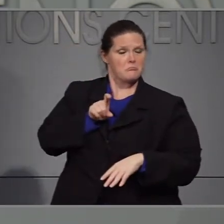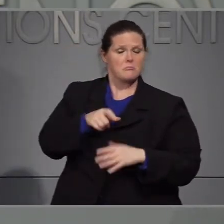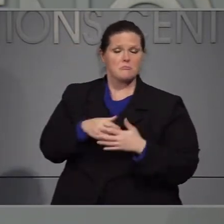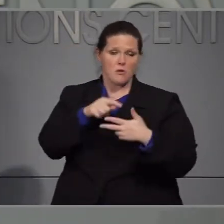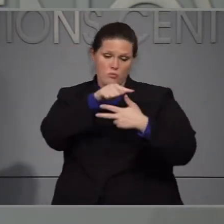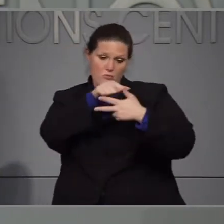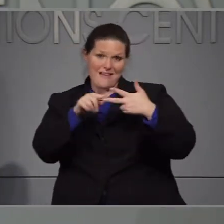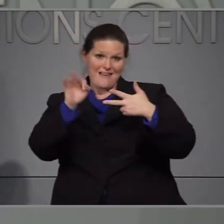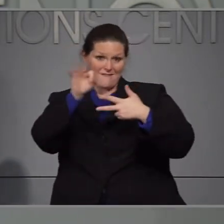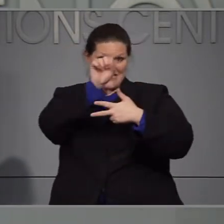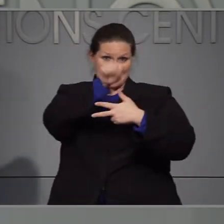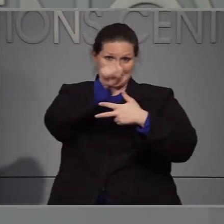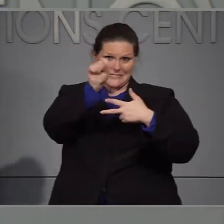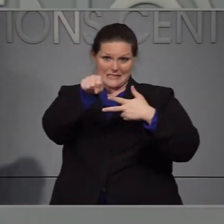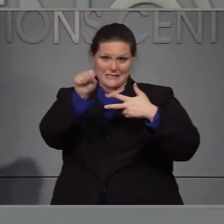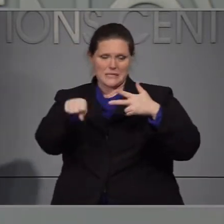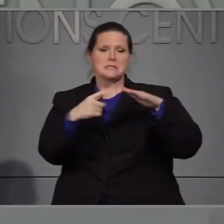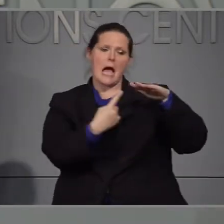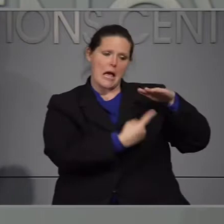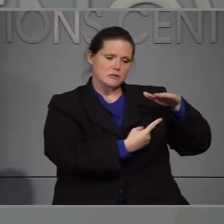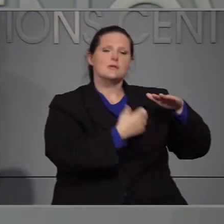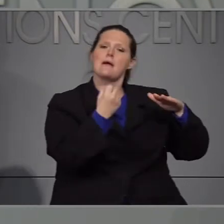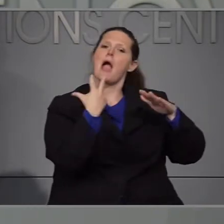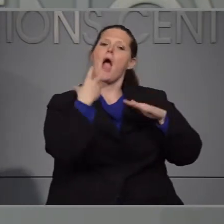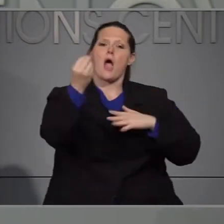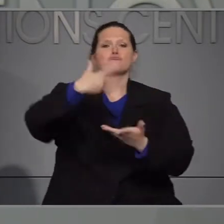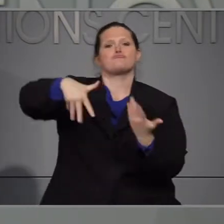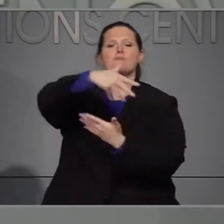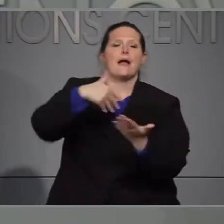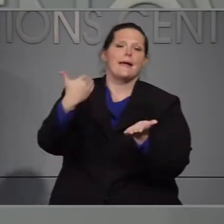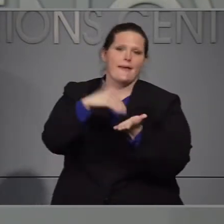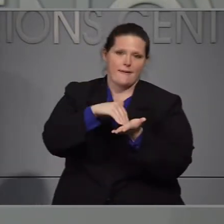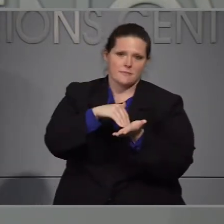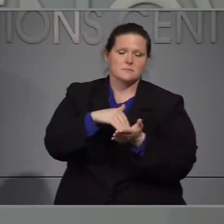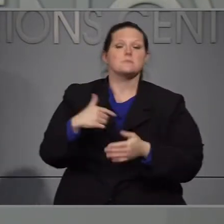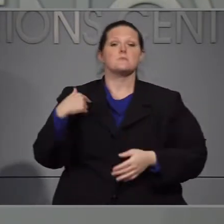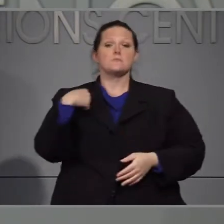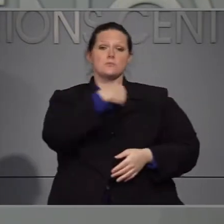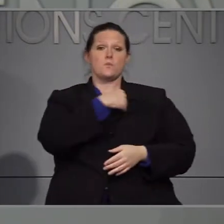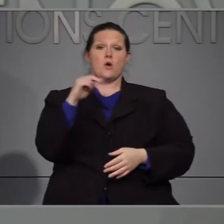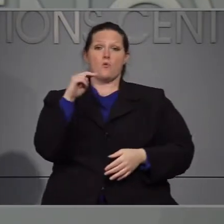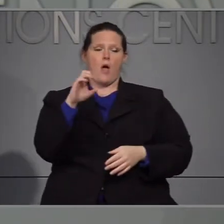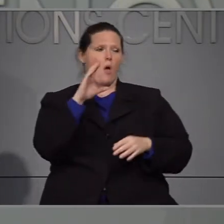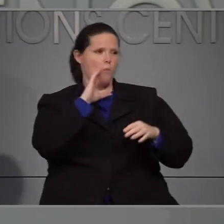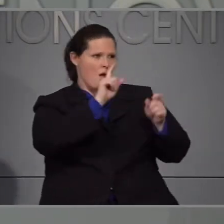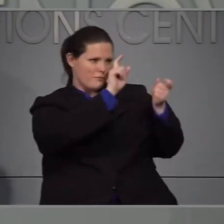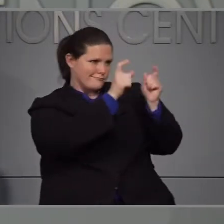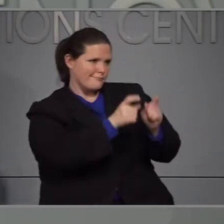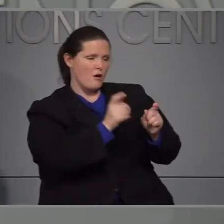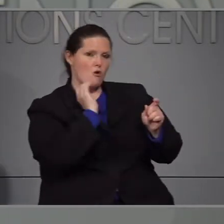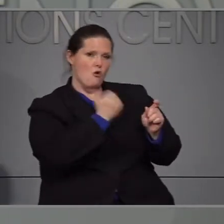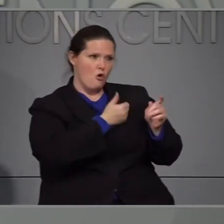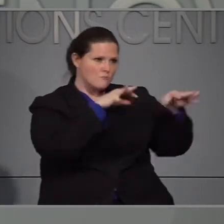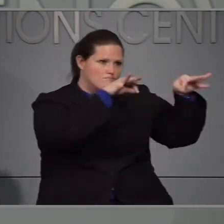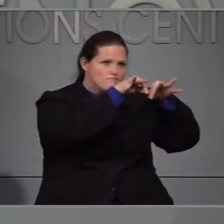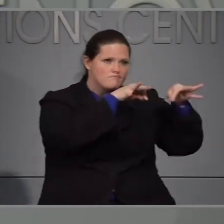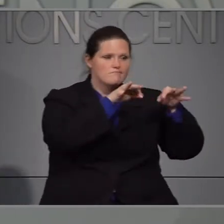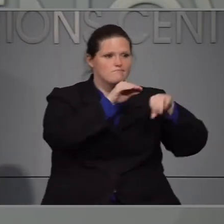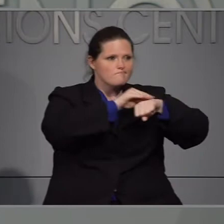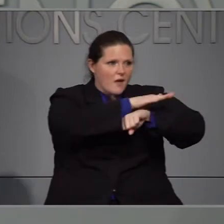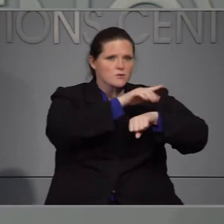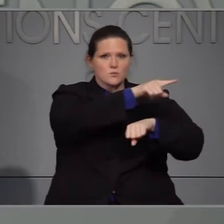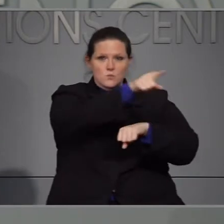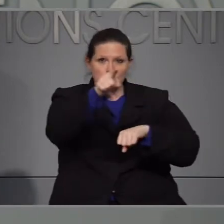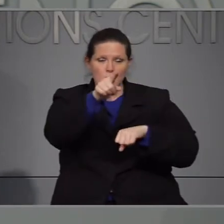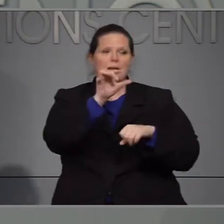respirar. Estamos actualizando nuestras guías estatales con para alineados con estas nuevas guías de la cdc esto ayudará